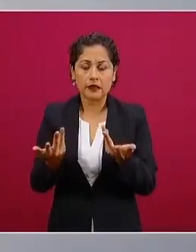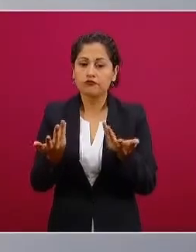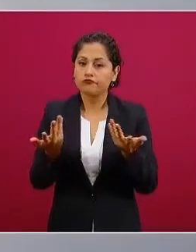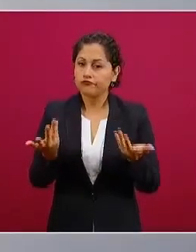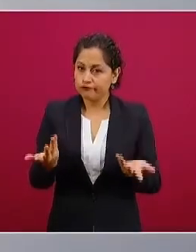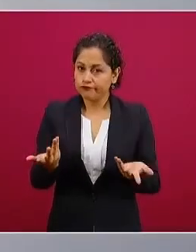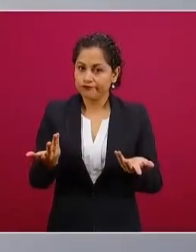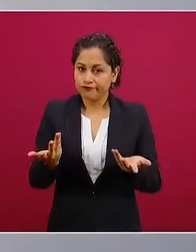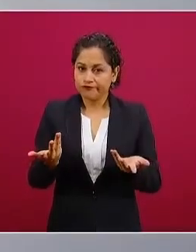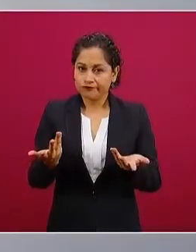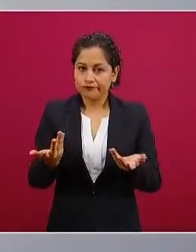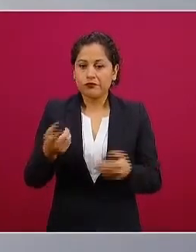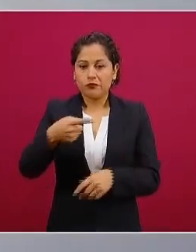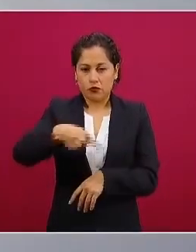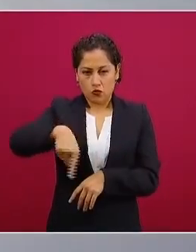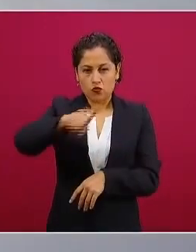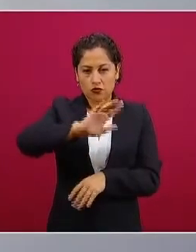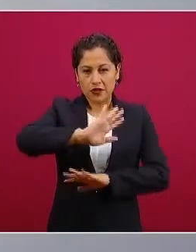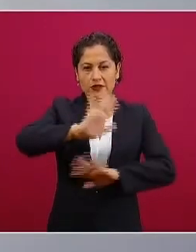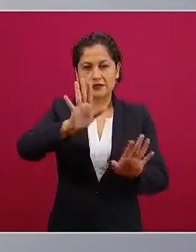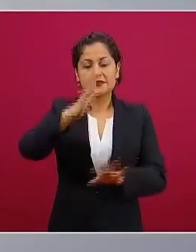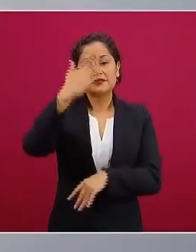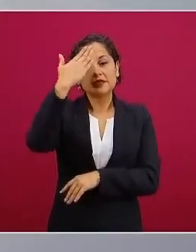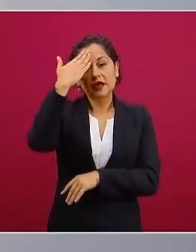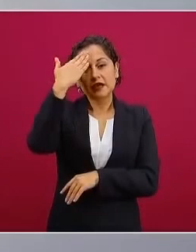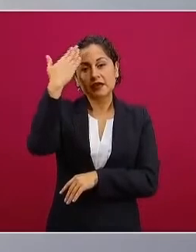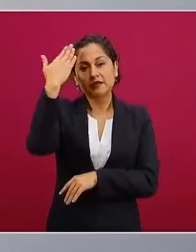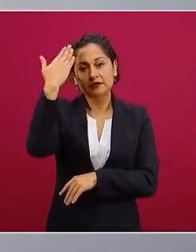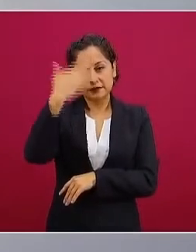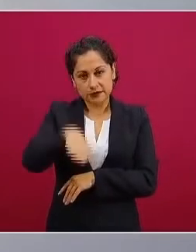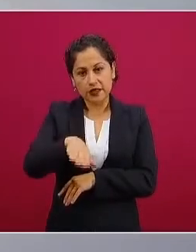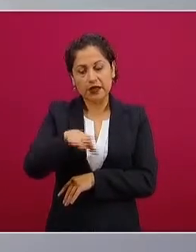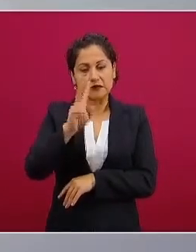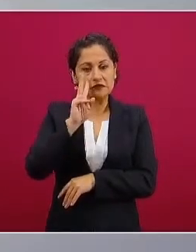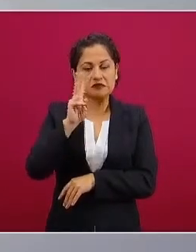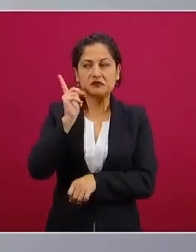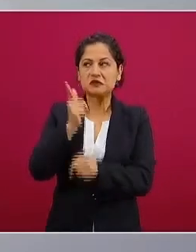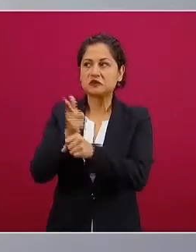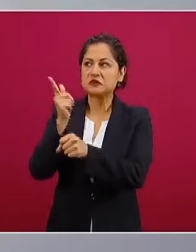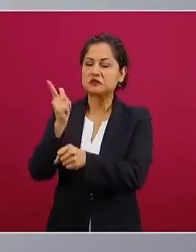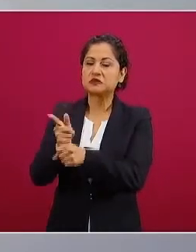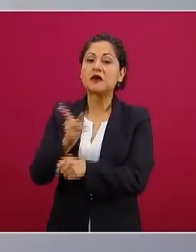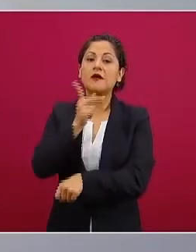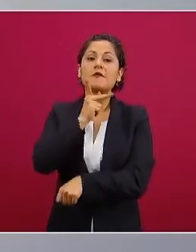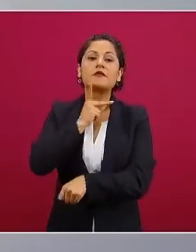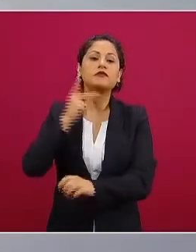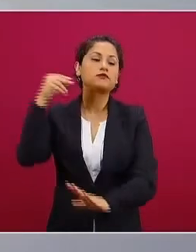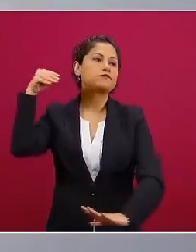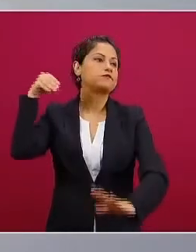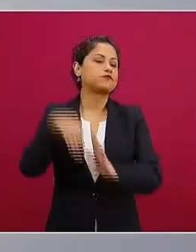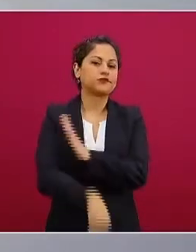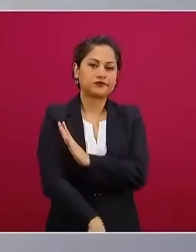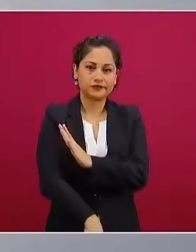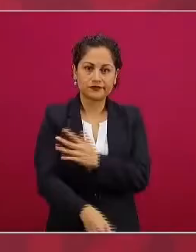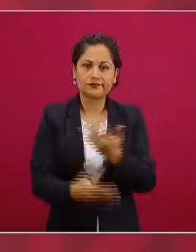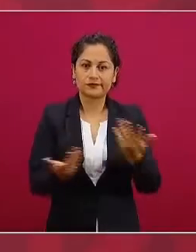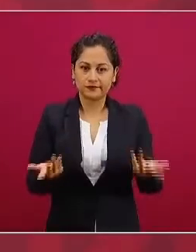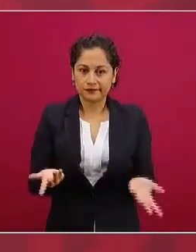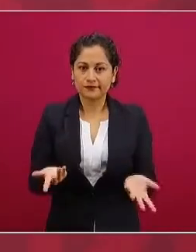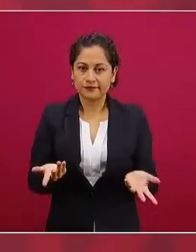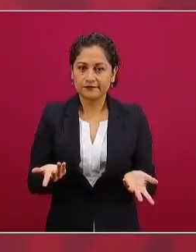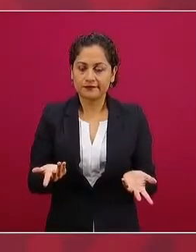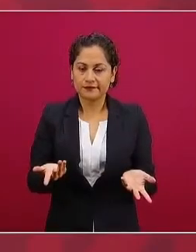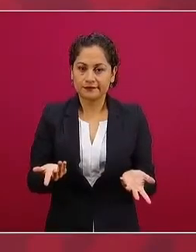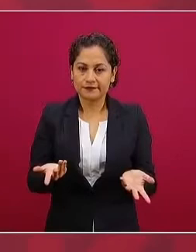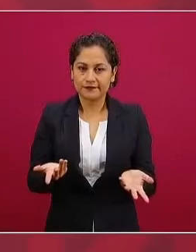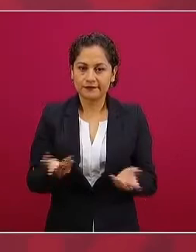ya ustedes han visto cómo se desplomó a menos cero el